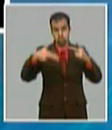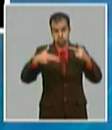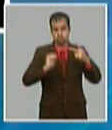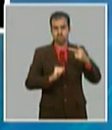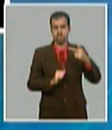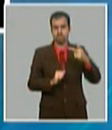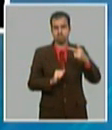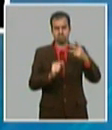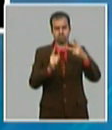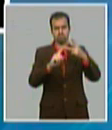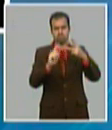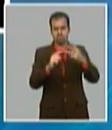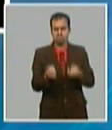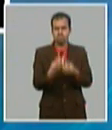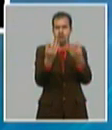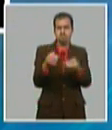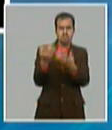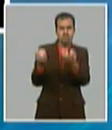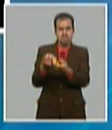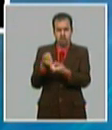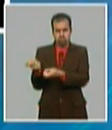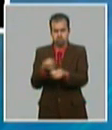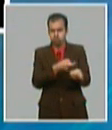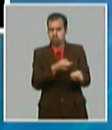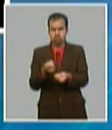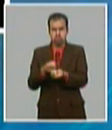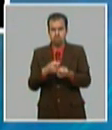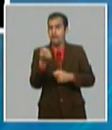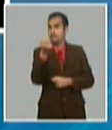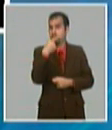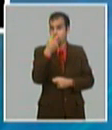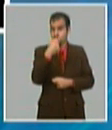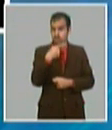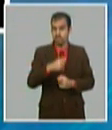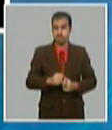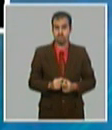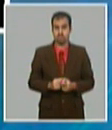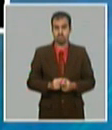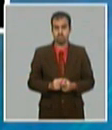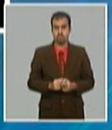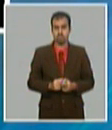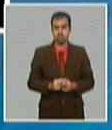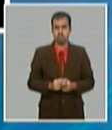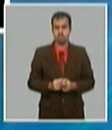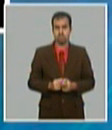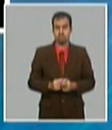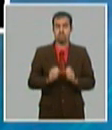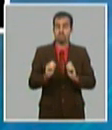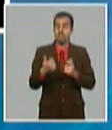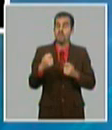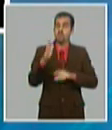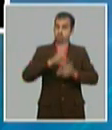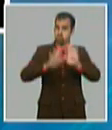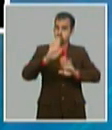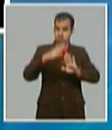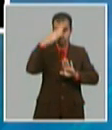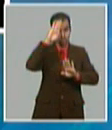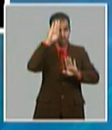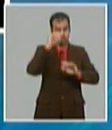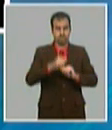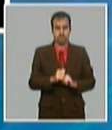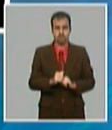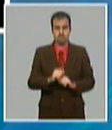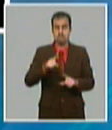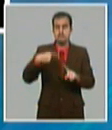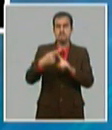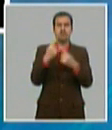fertilizantes y plaguicidas, medicamentos, las demandas de la defensa del país y la prioridad